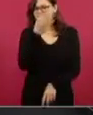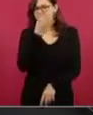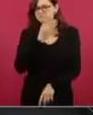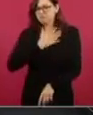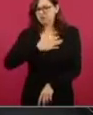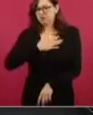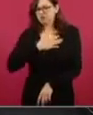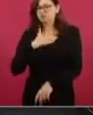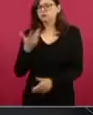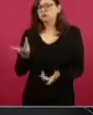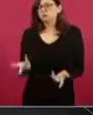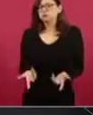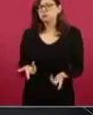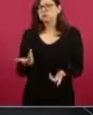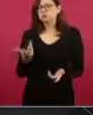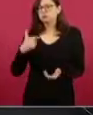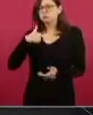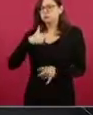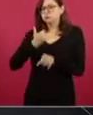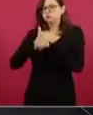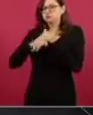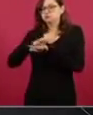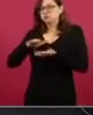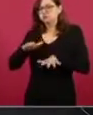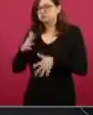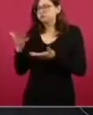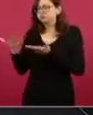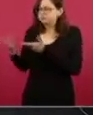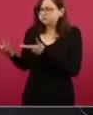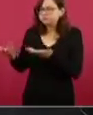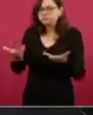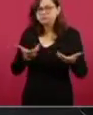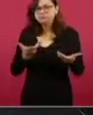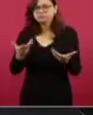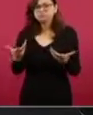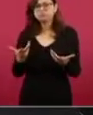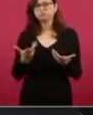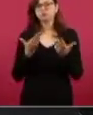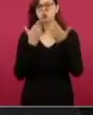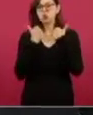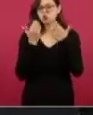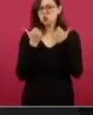y siempre, todos los días